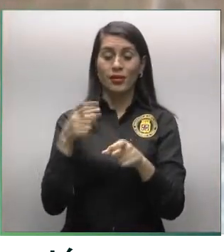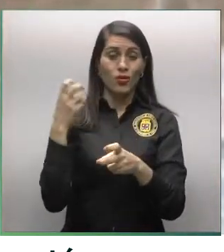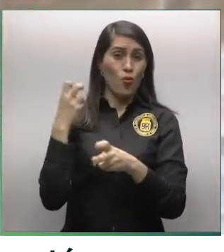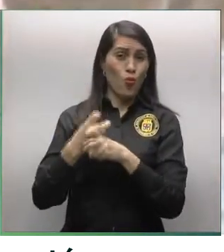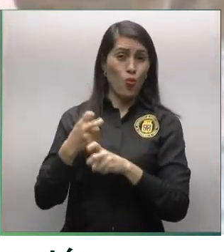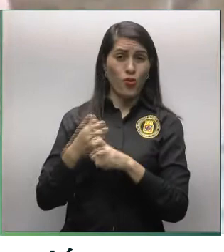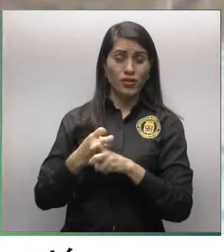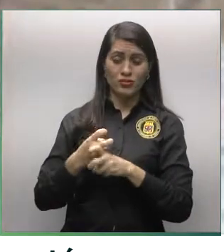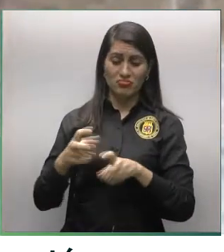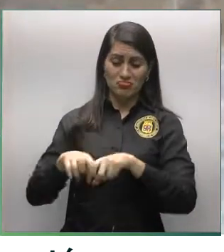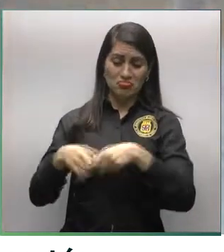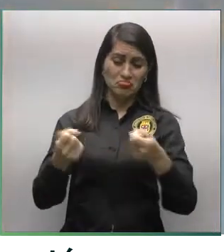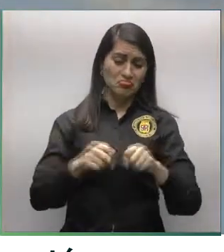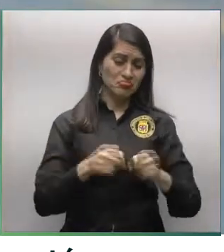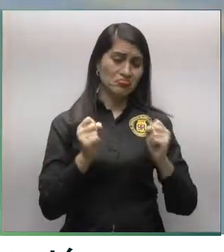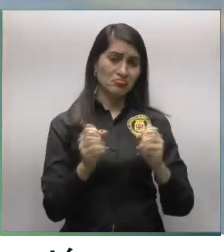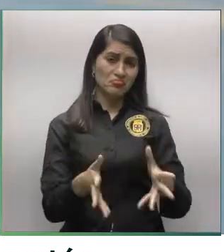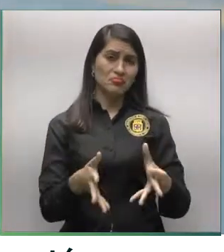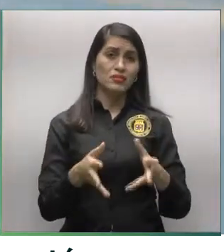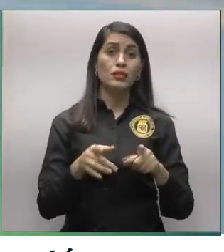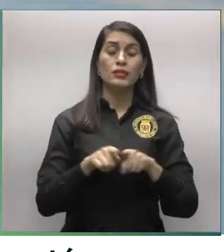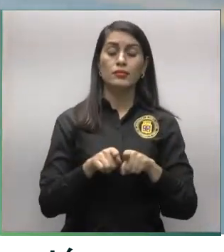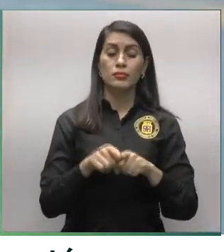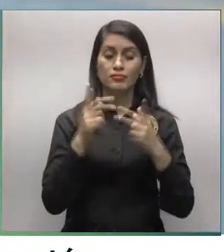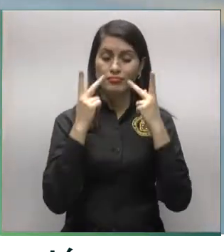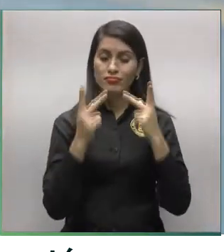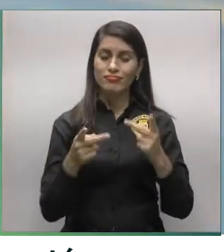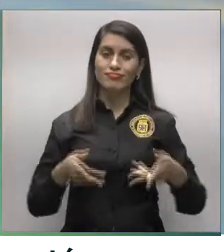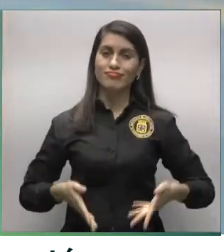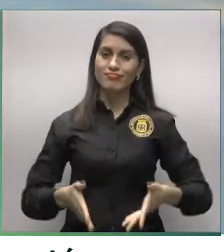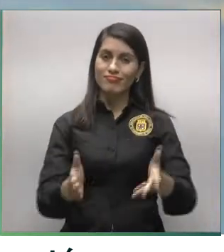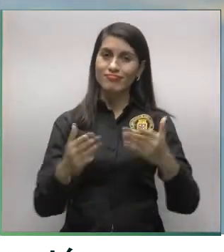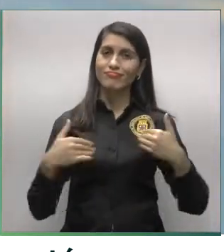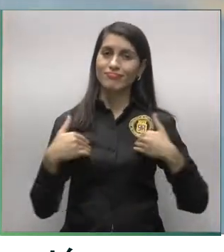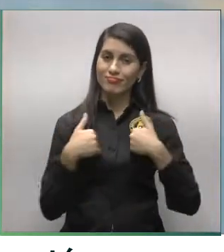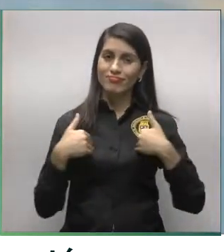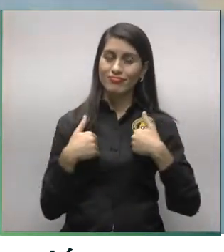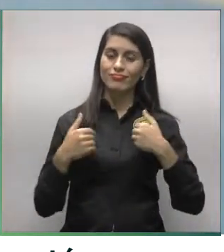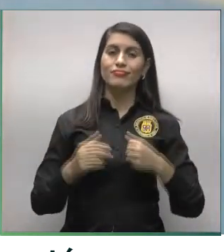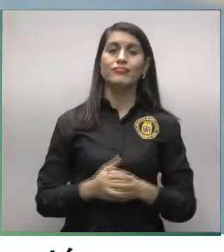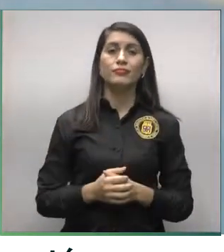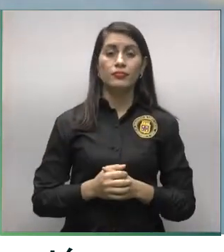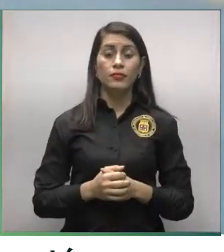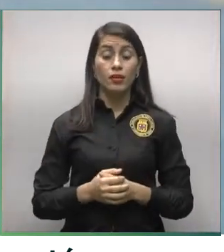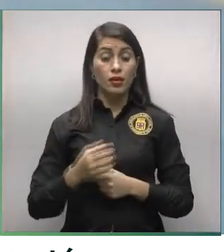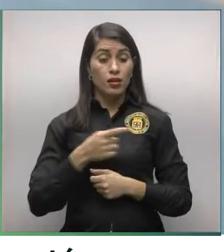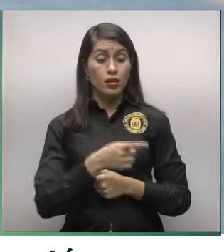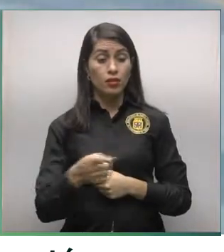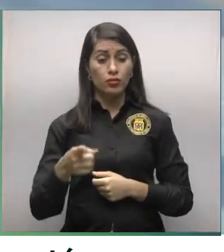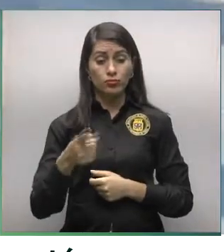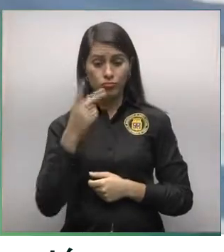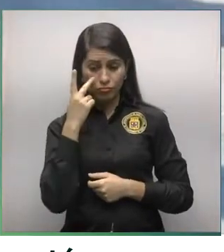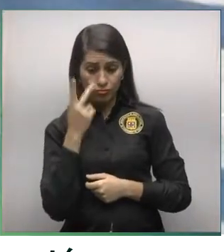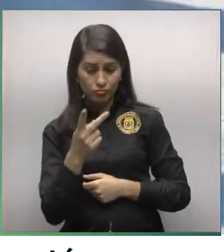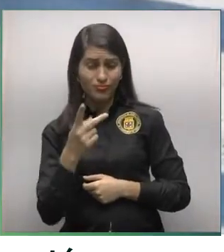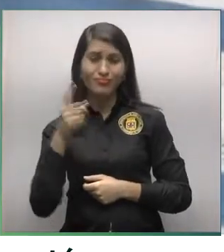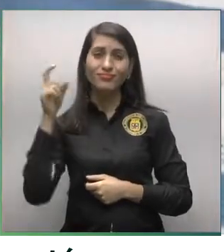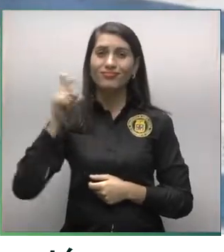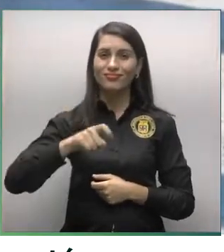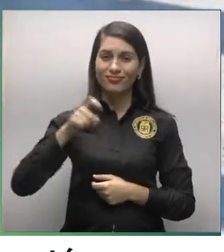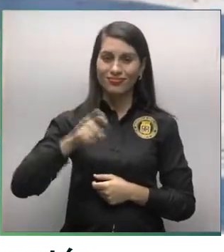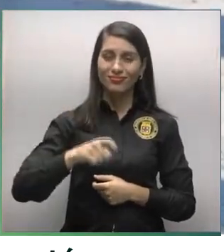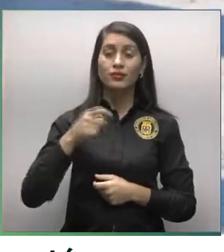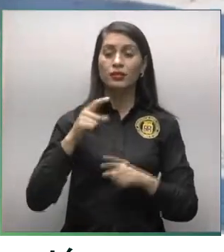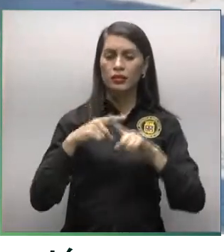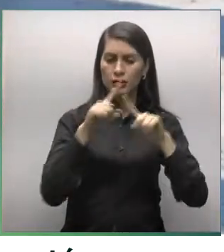huesos quebradizos y son los que común llamamos animales callejeros. Viendo la necesidad de los animalitos